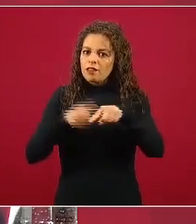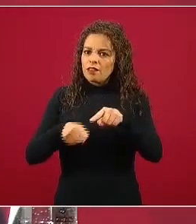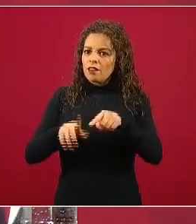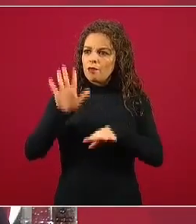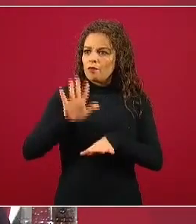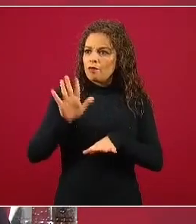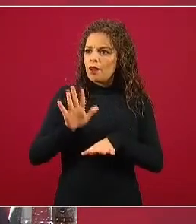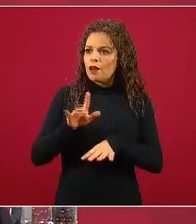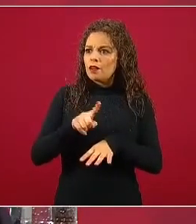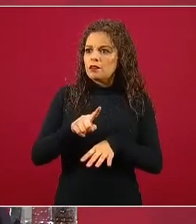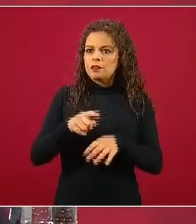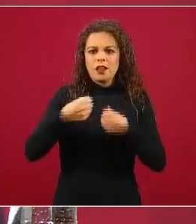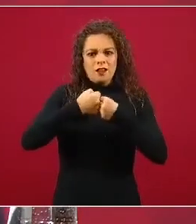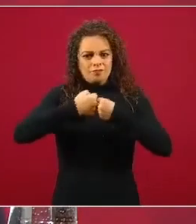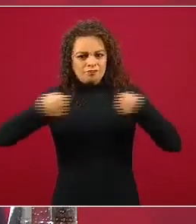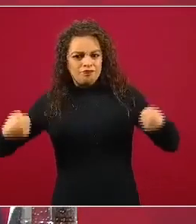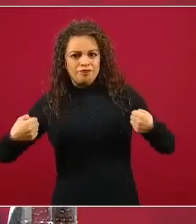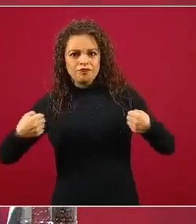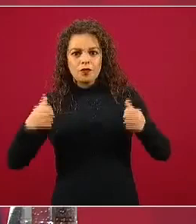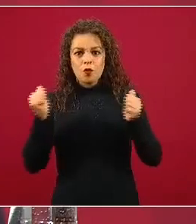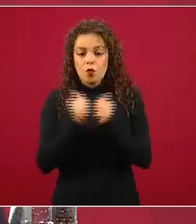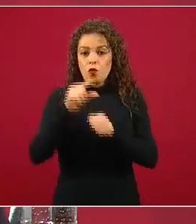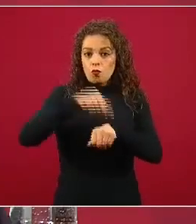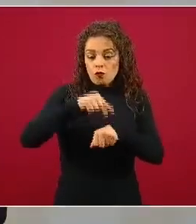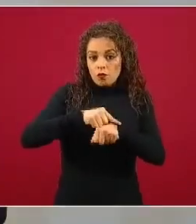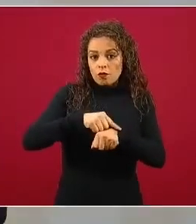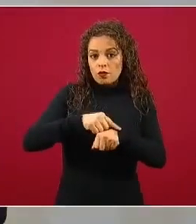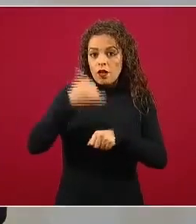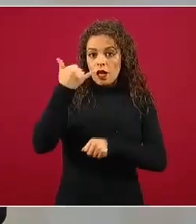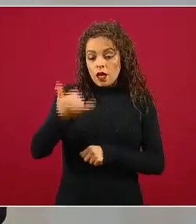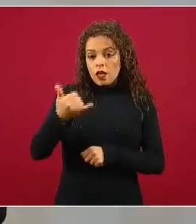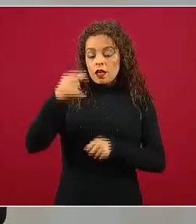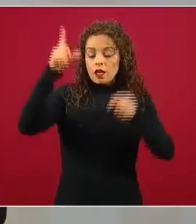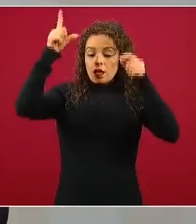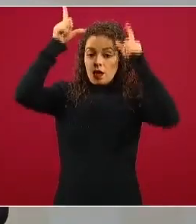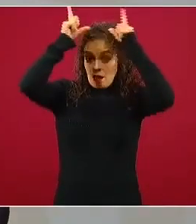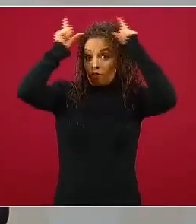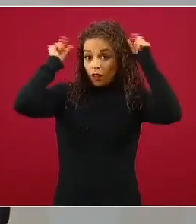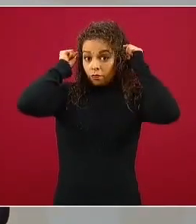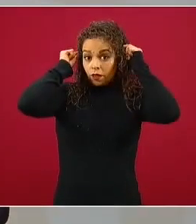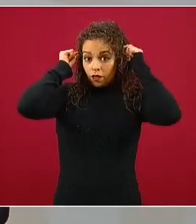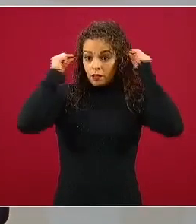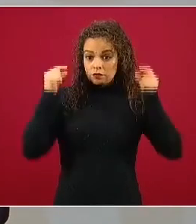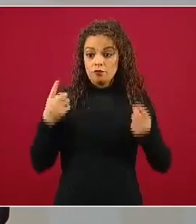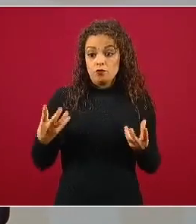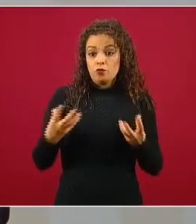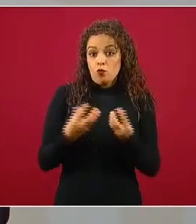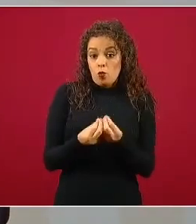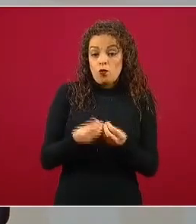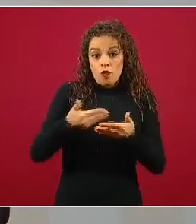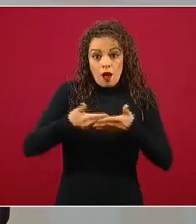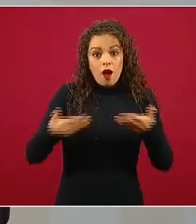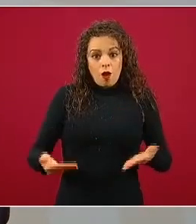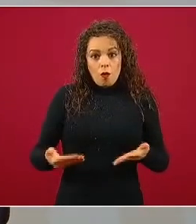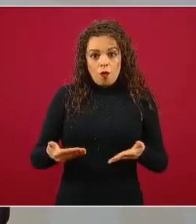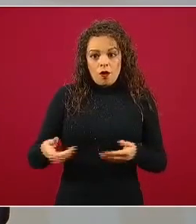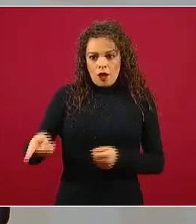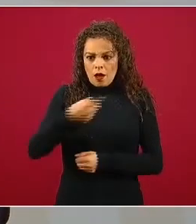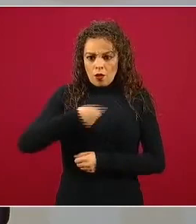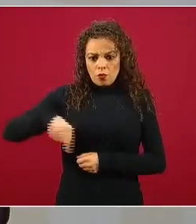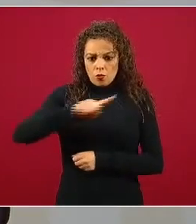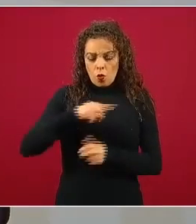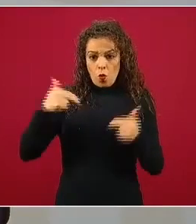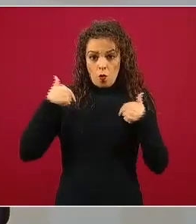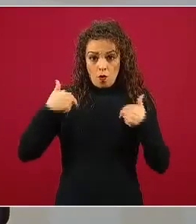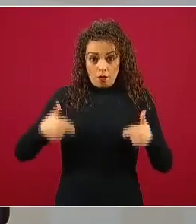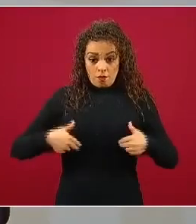enfermeras, en este momento y enfermeros también. En este momento todos estamos utilizando nuestro uniforme con